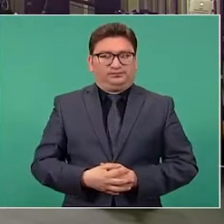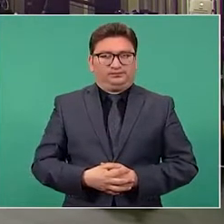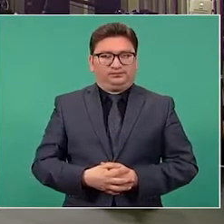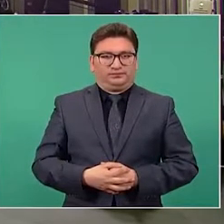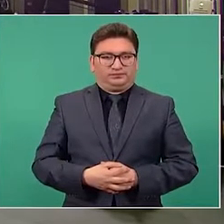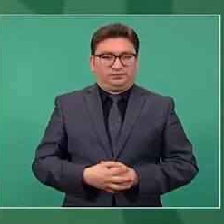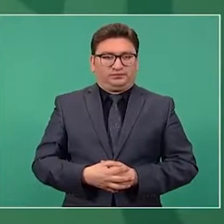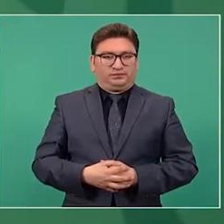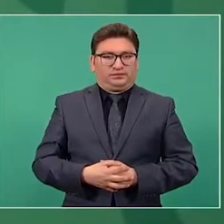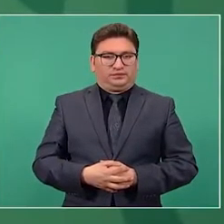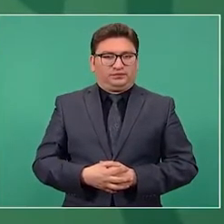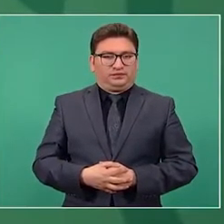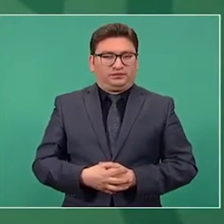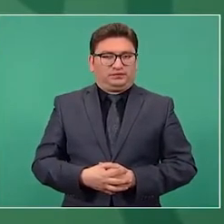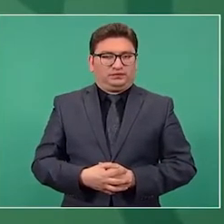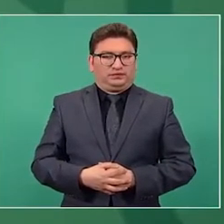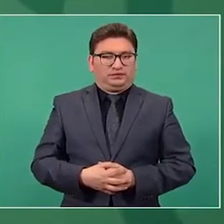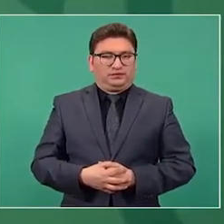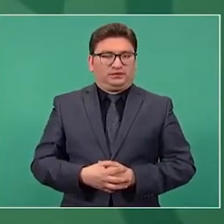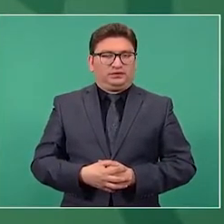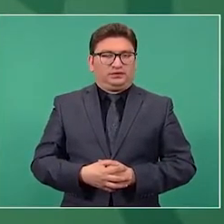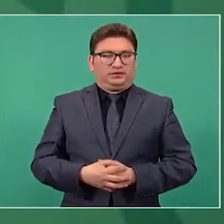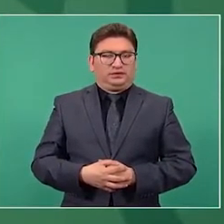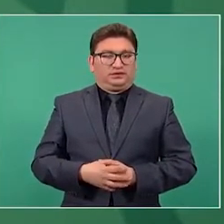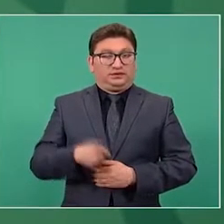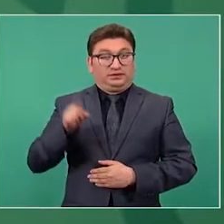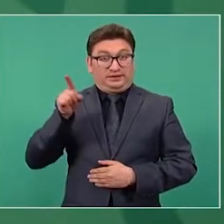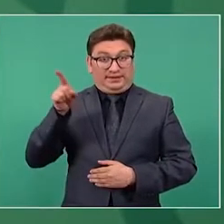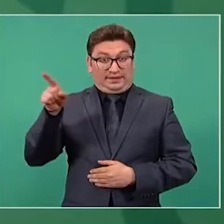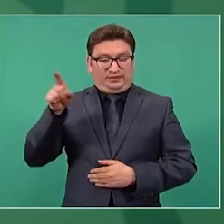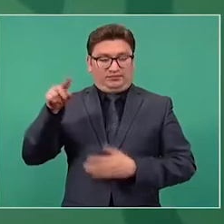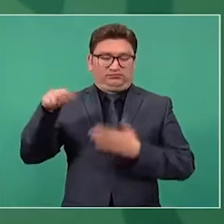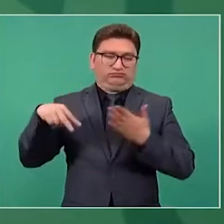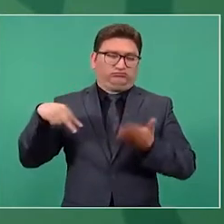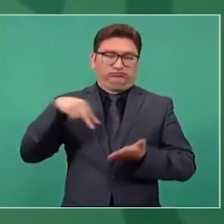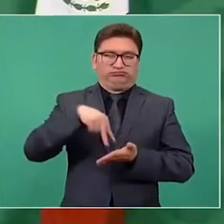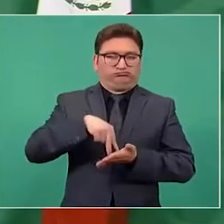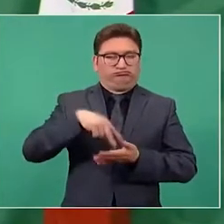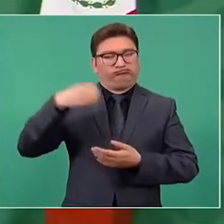Y él da un discurso